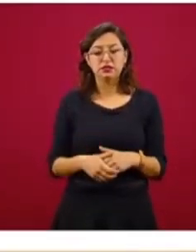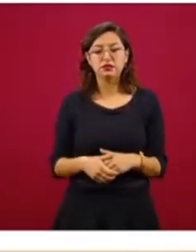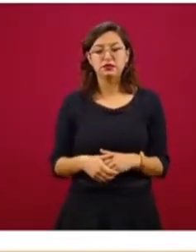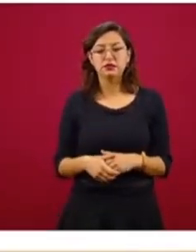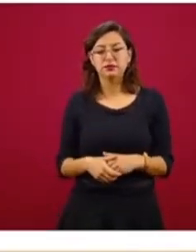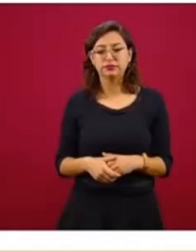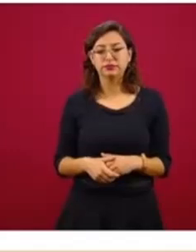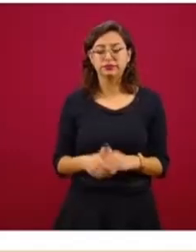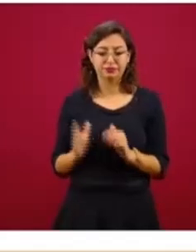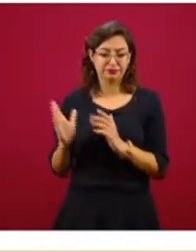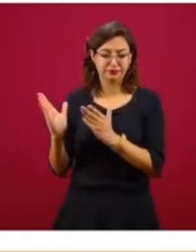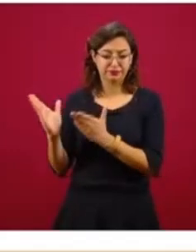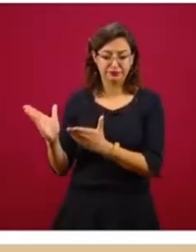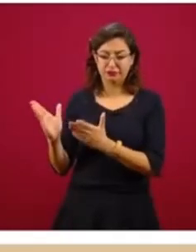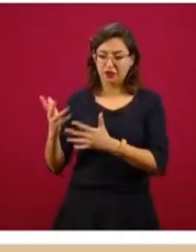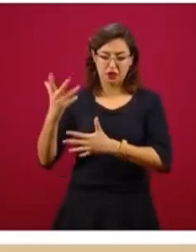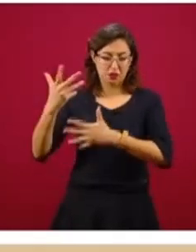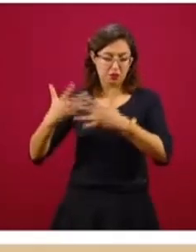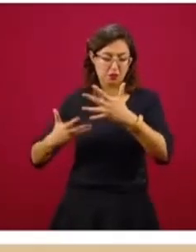venido informando,